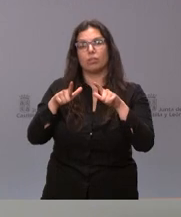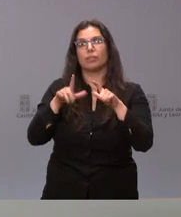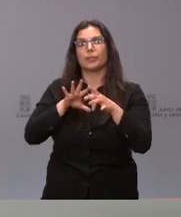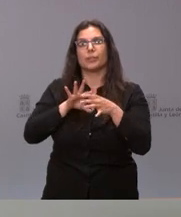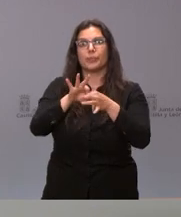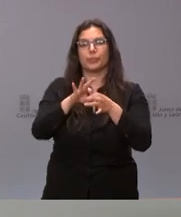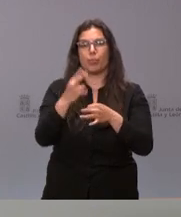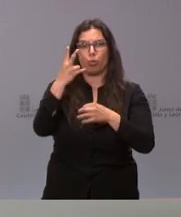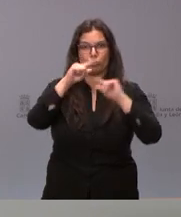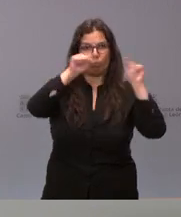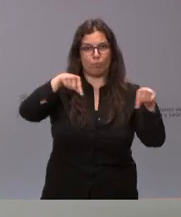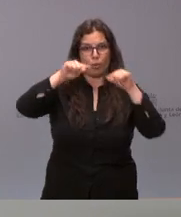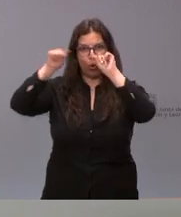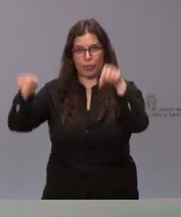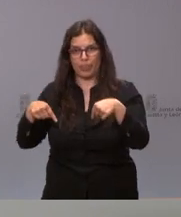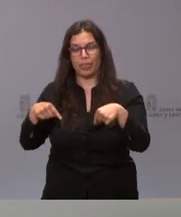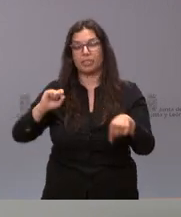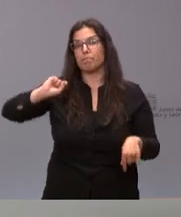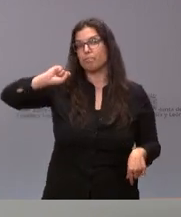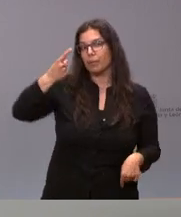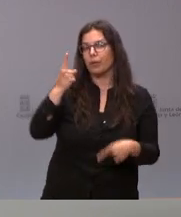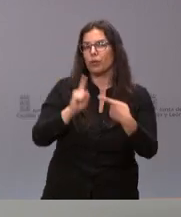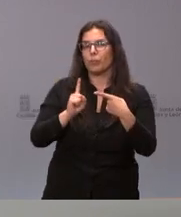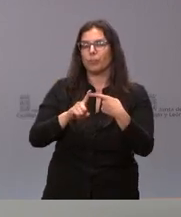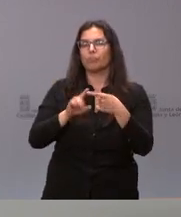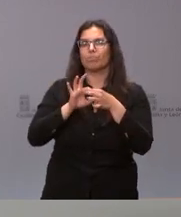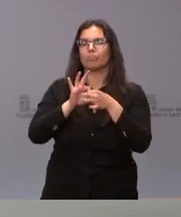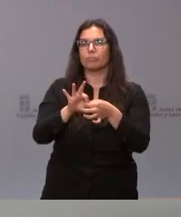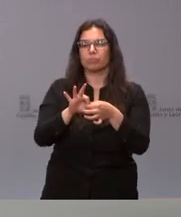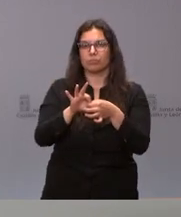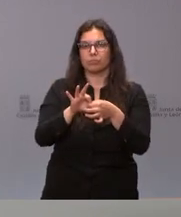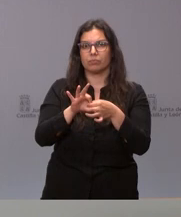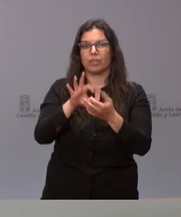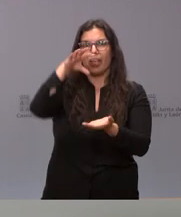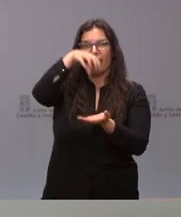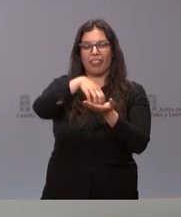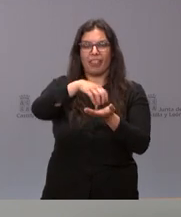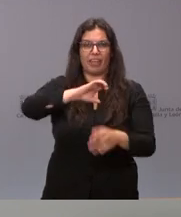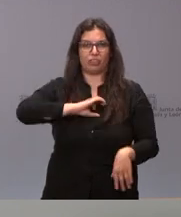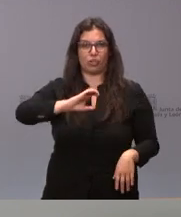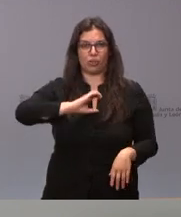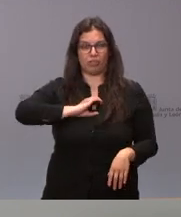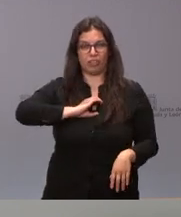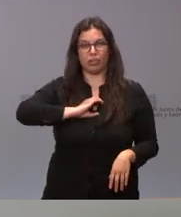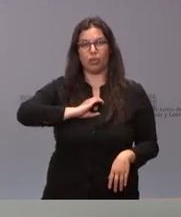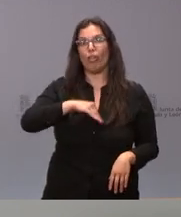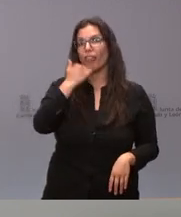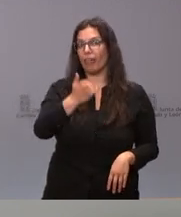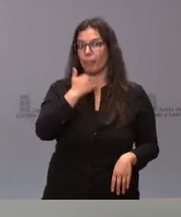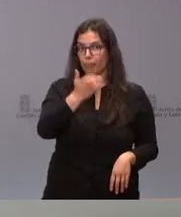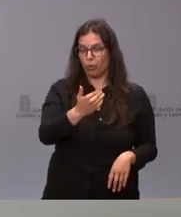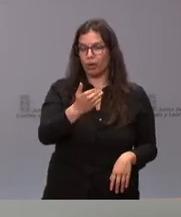nuestra comunidad autónoma. El primero de ellos es el relativo al centro cívico en Zamora,